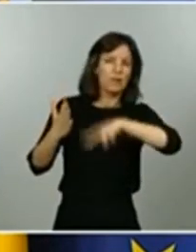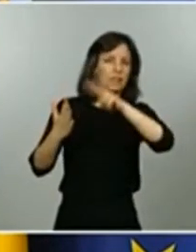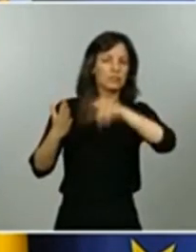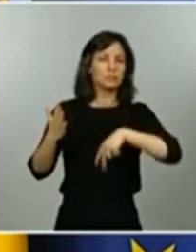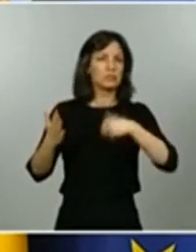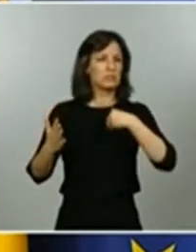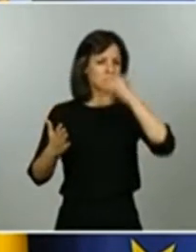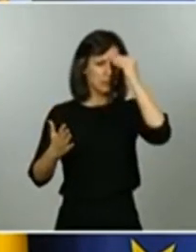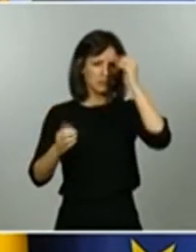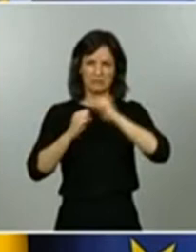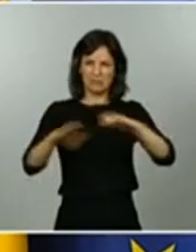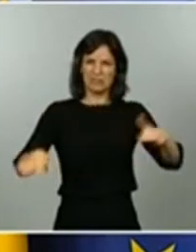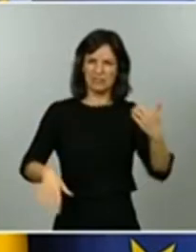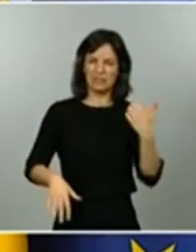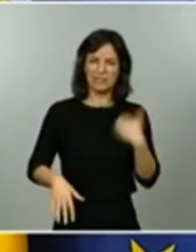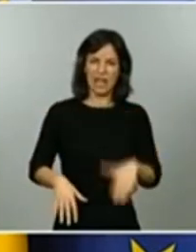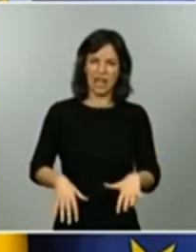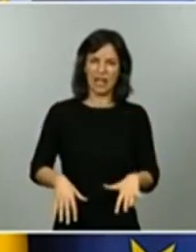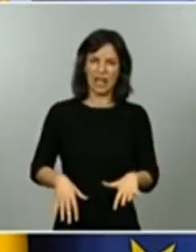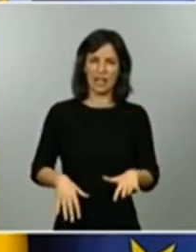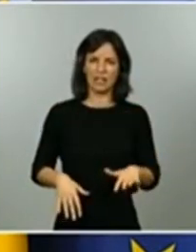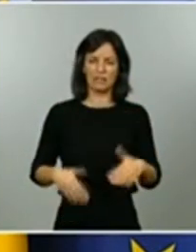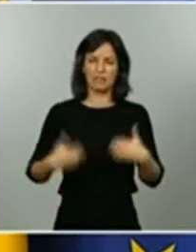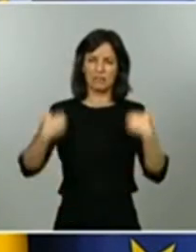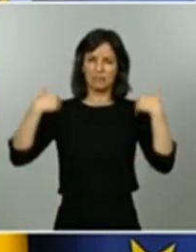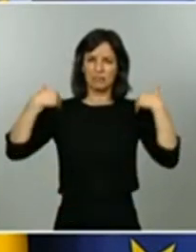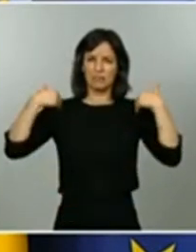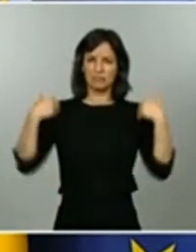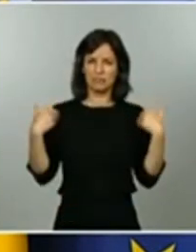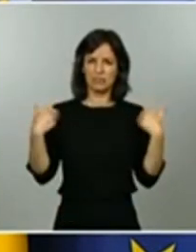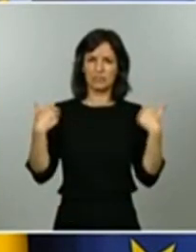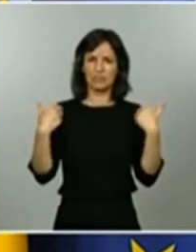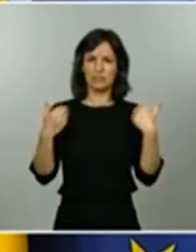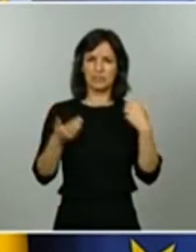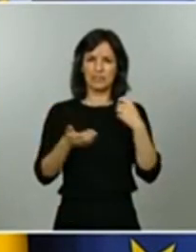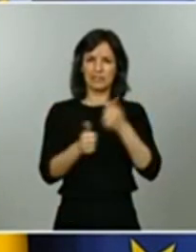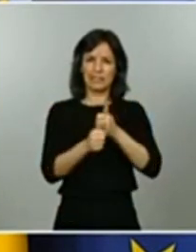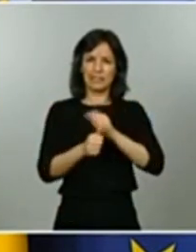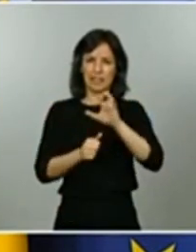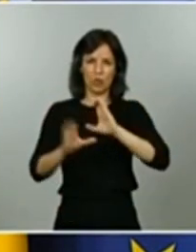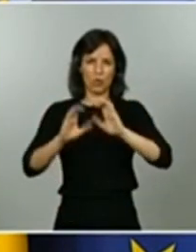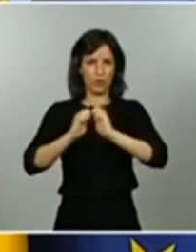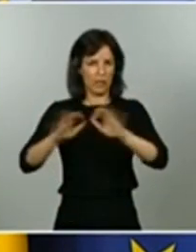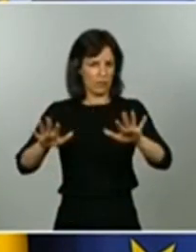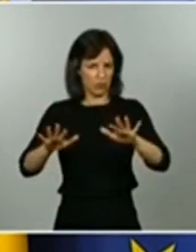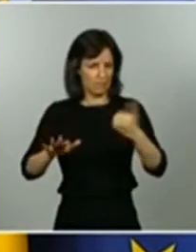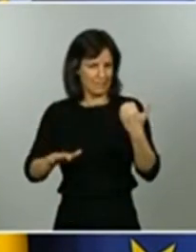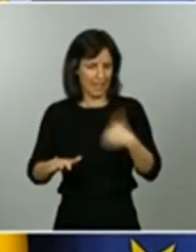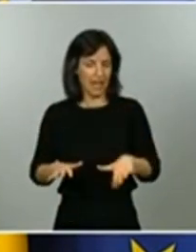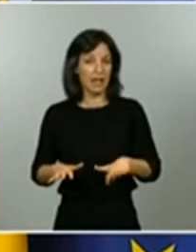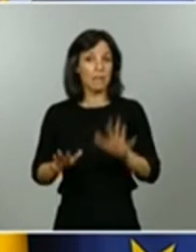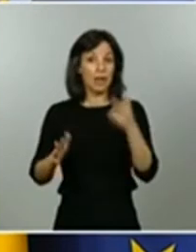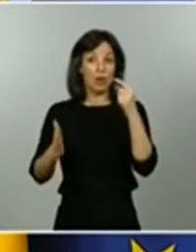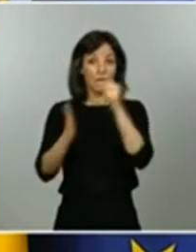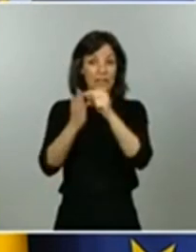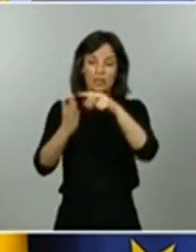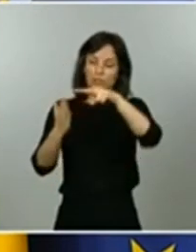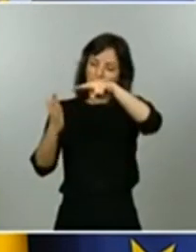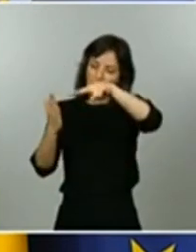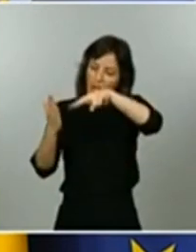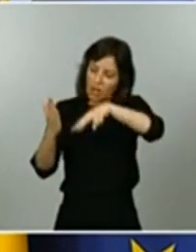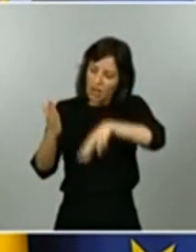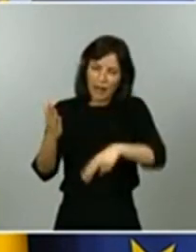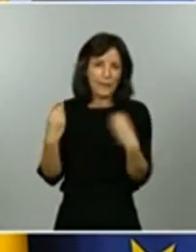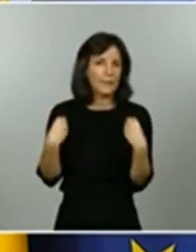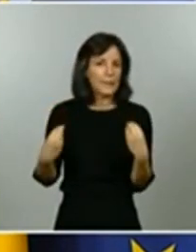por parte de los responsables de la Secretaría de Estado de Comunicación verán que no todos tienen